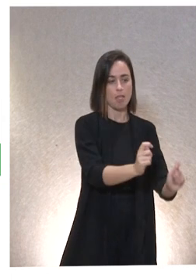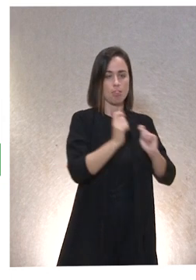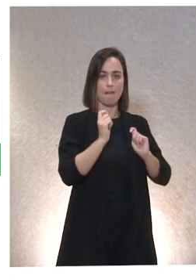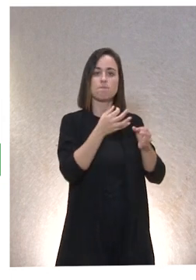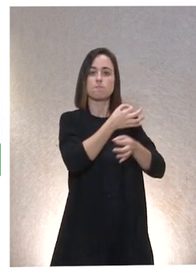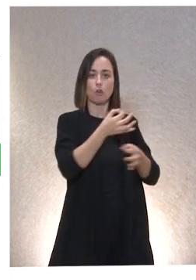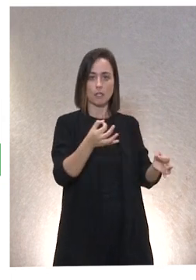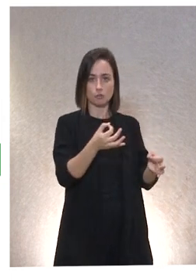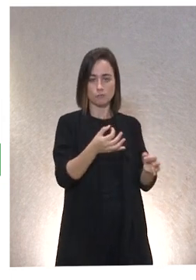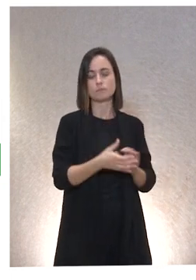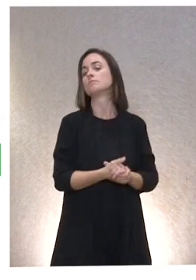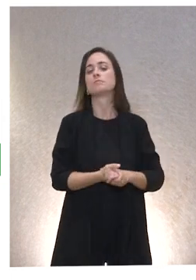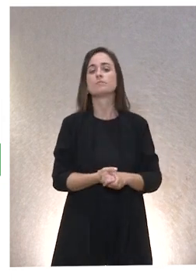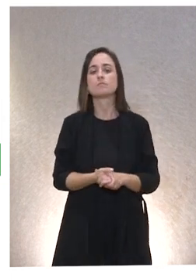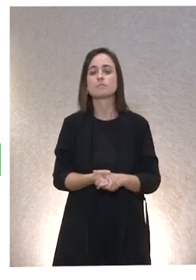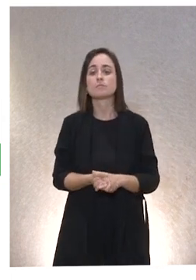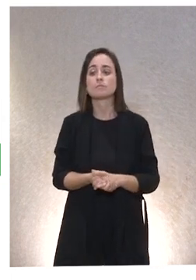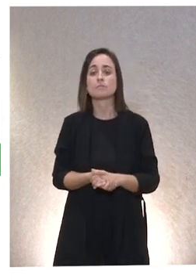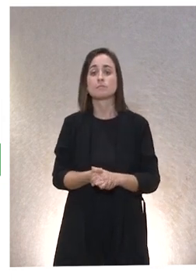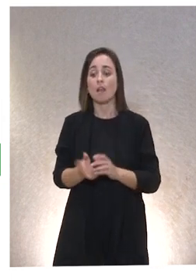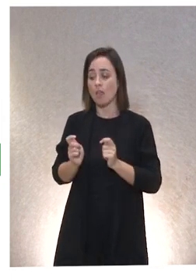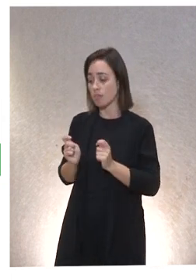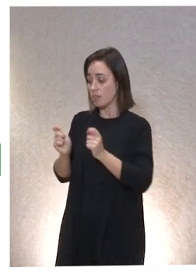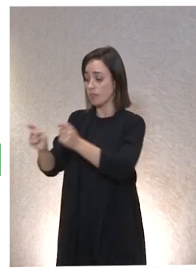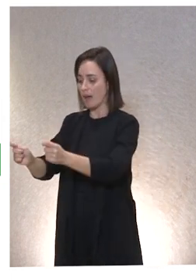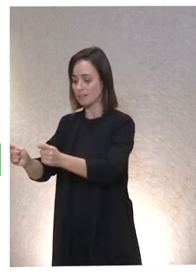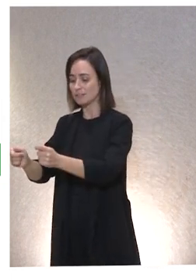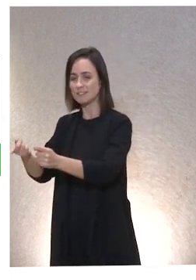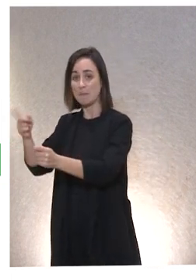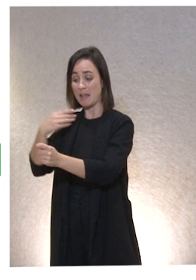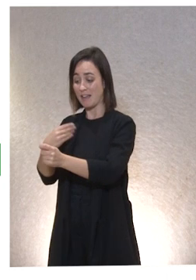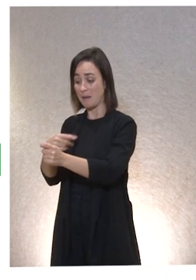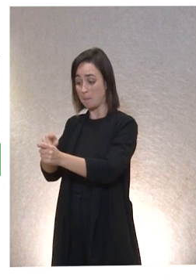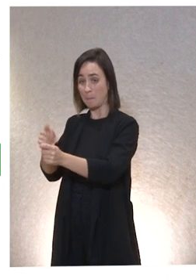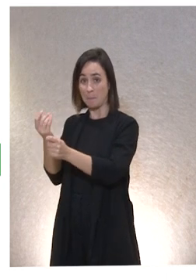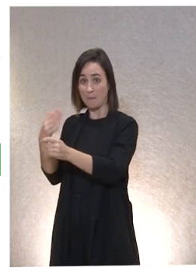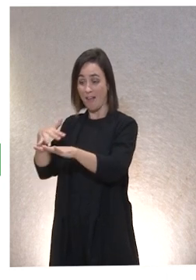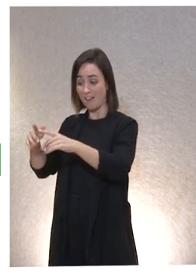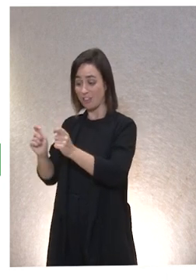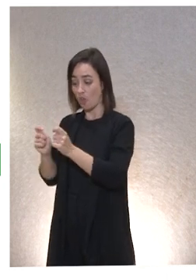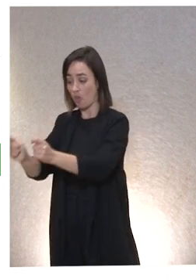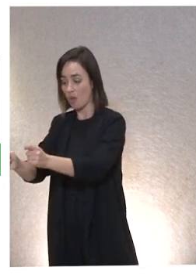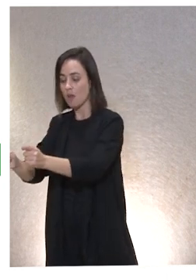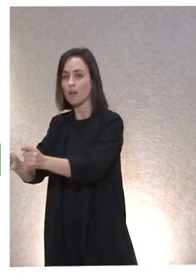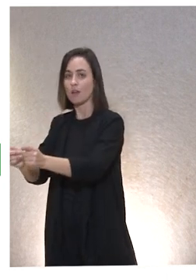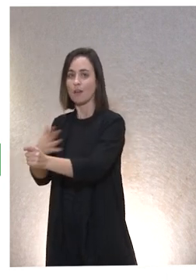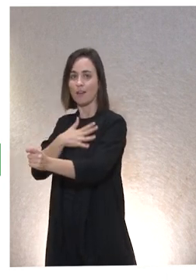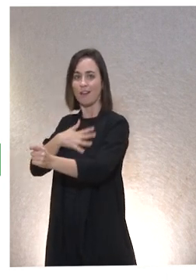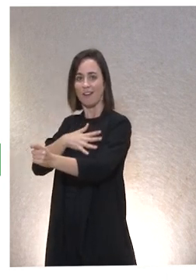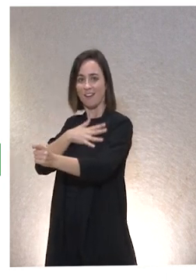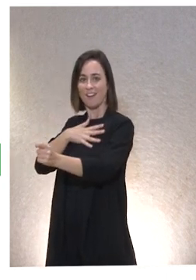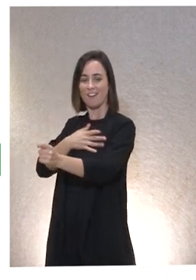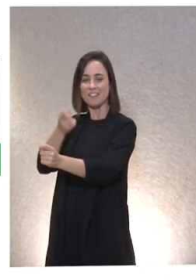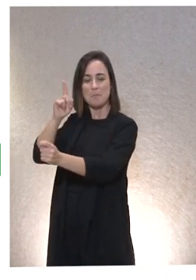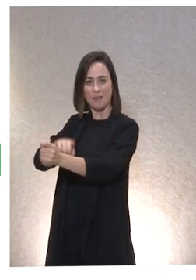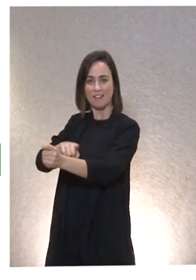correcta. Sabiendo que en el dar hay mucho de recibido, cuando yo creo que doy, o que generoso doy, que doy tanto, no sé